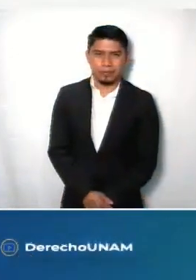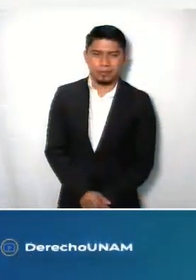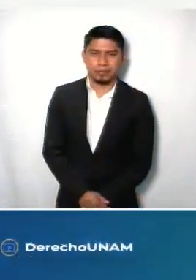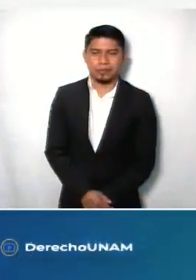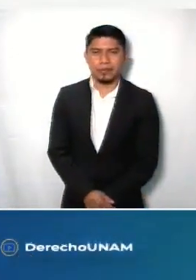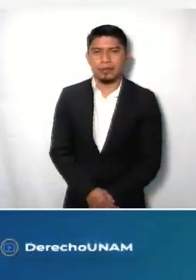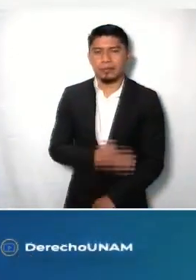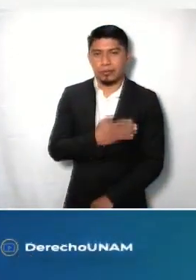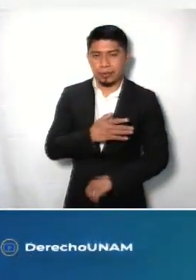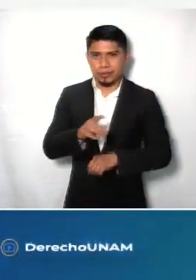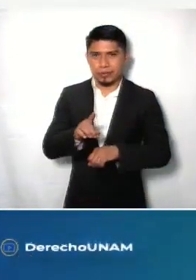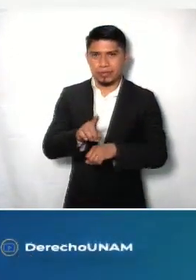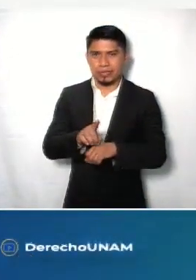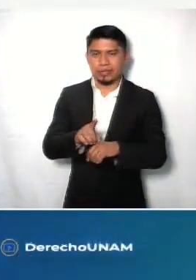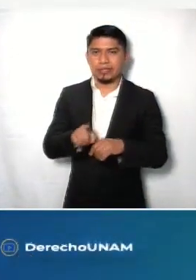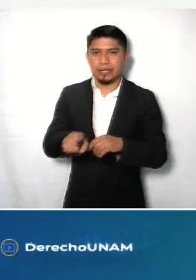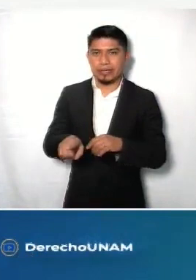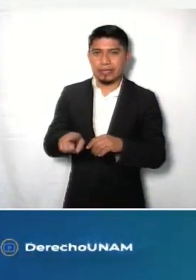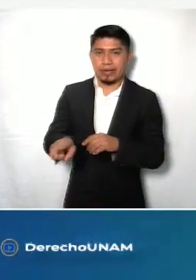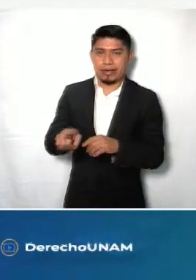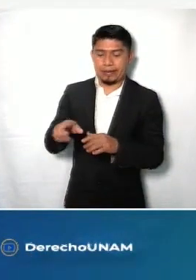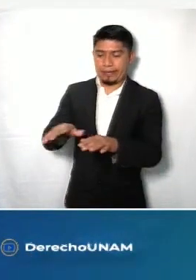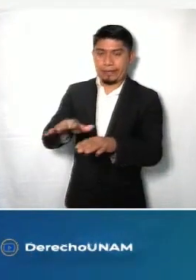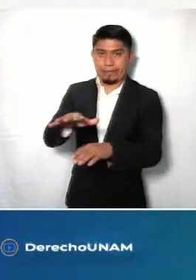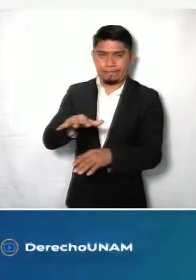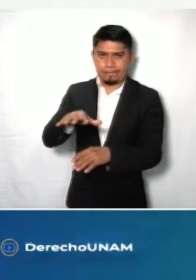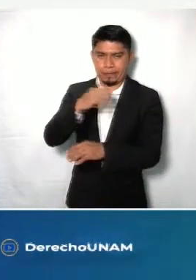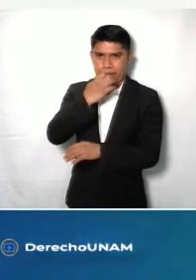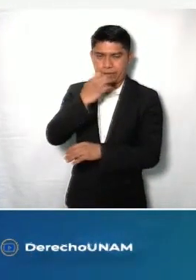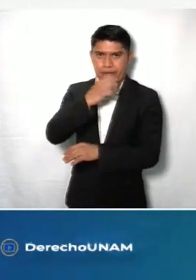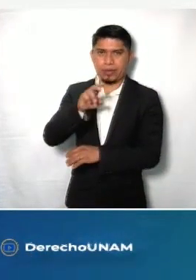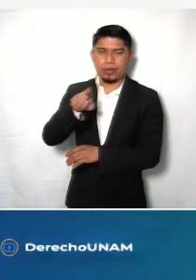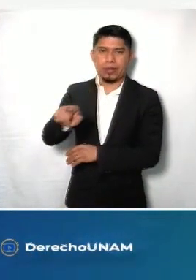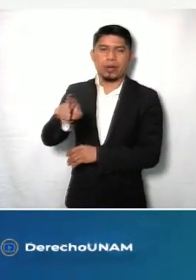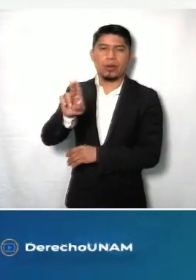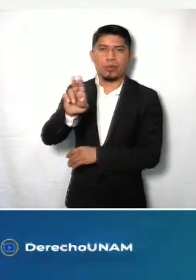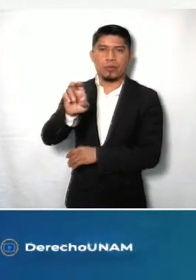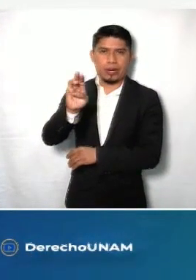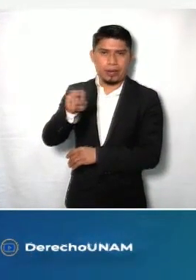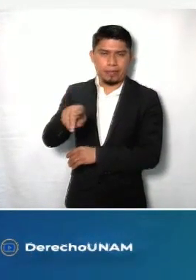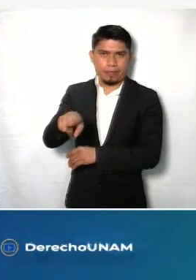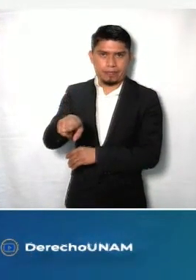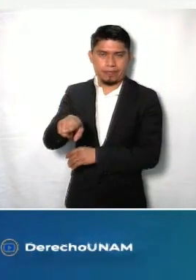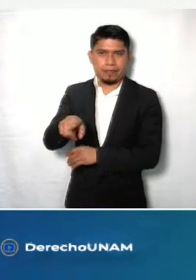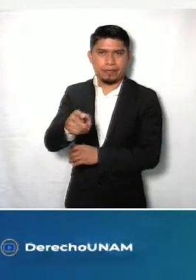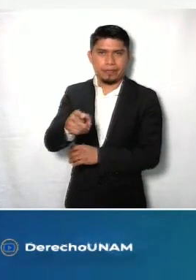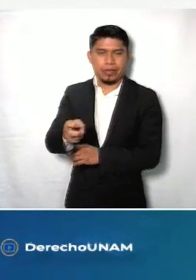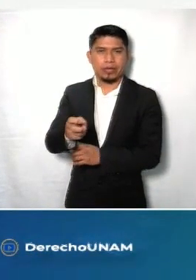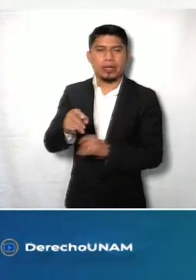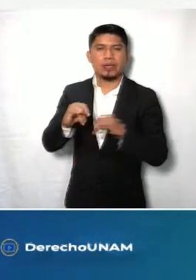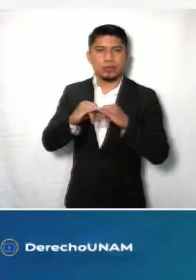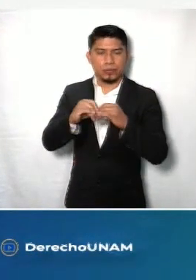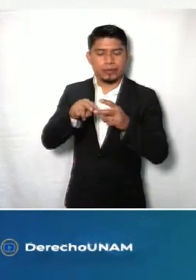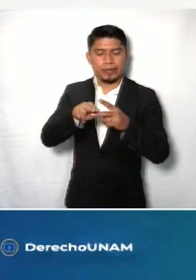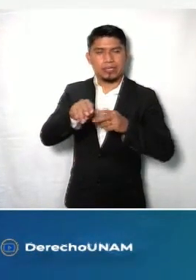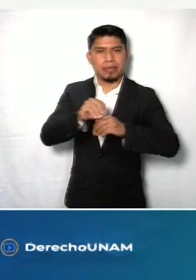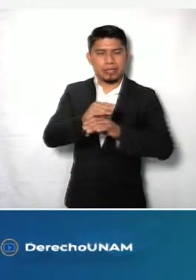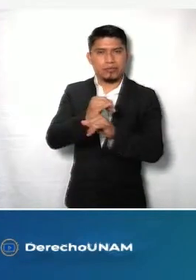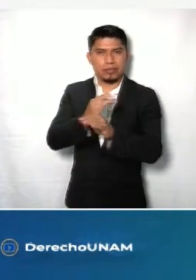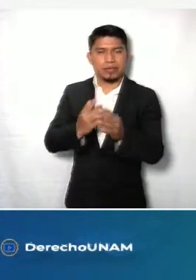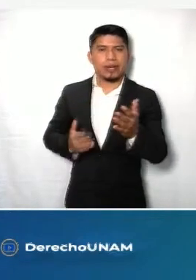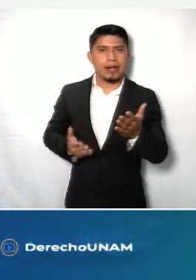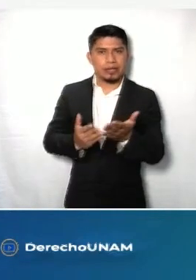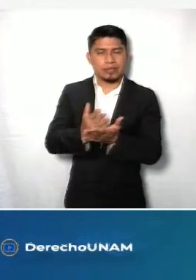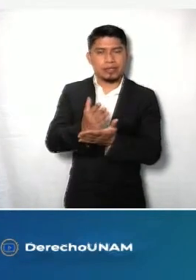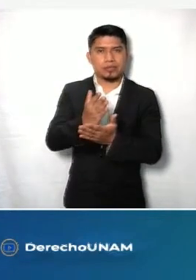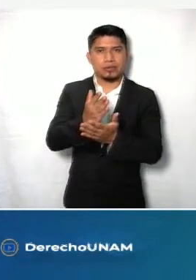Muy buenos días, desde la Facultad de Derecho de la Universidad Nacional Autónoma de México y el Instituto de Transparencia y Acceso a